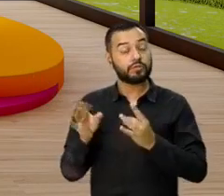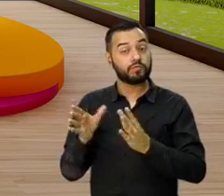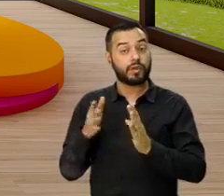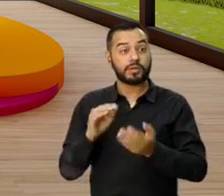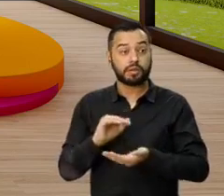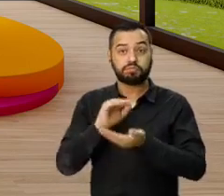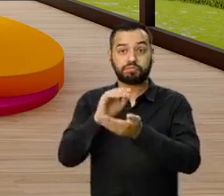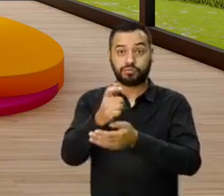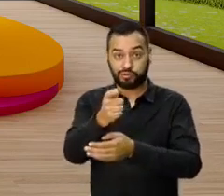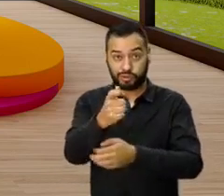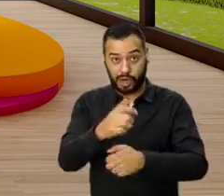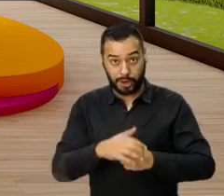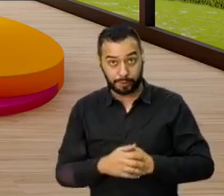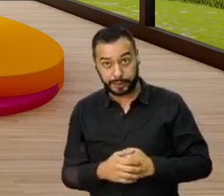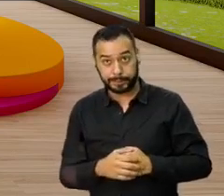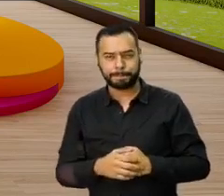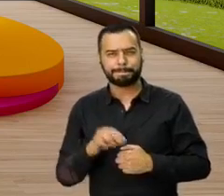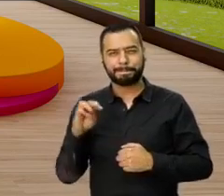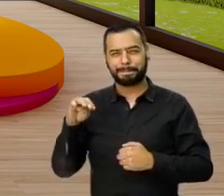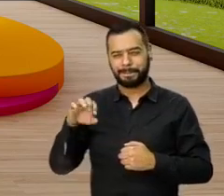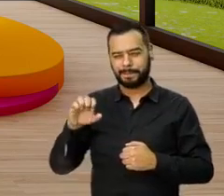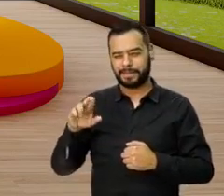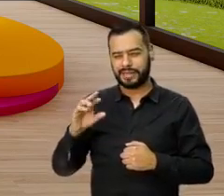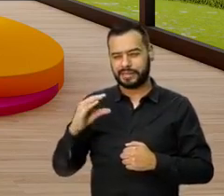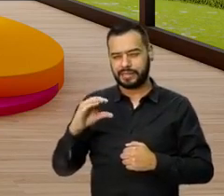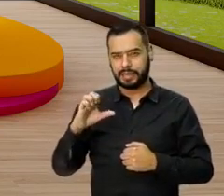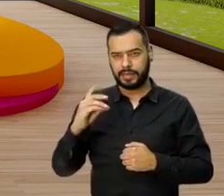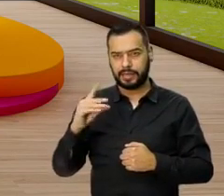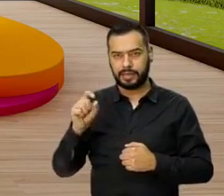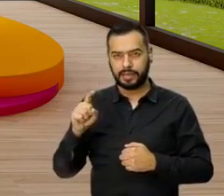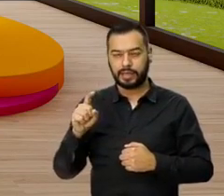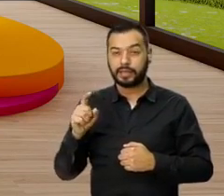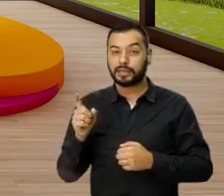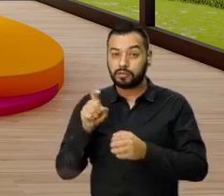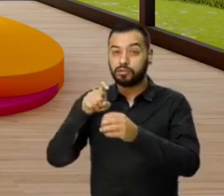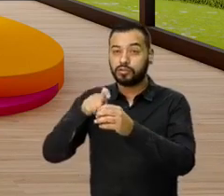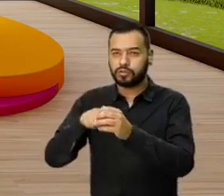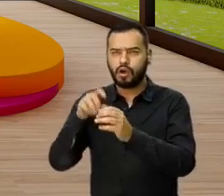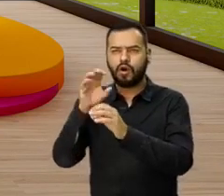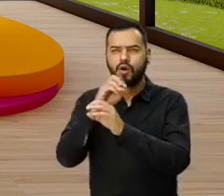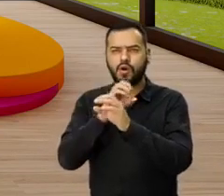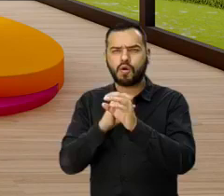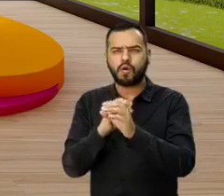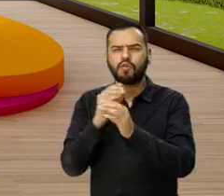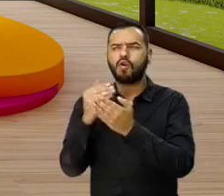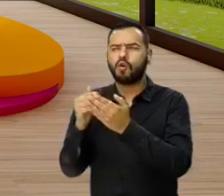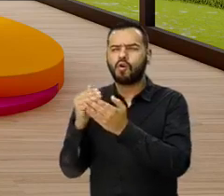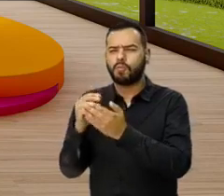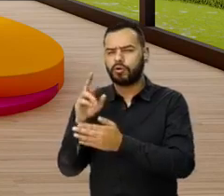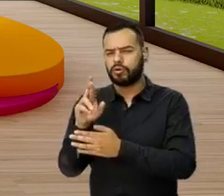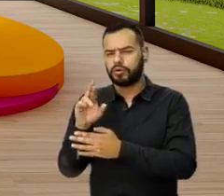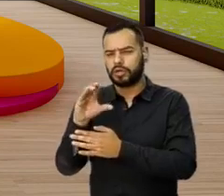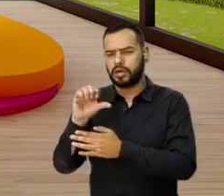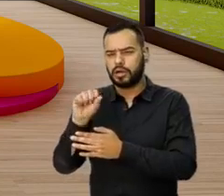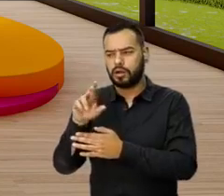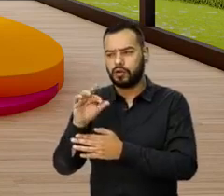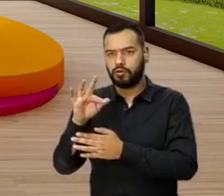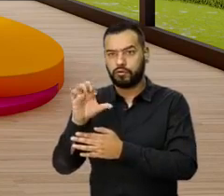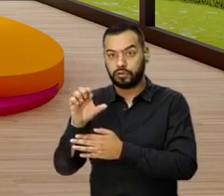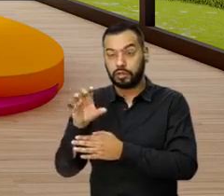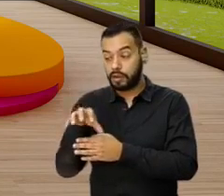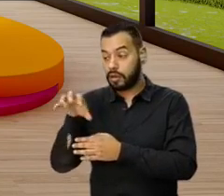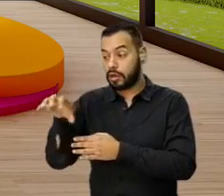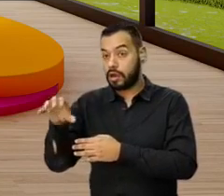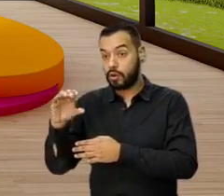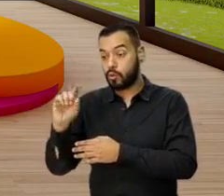entrega. Mercedes nos pregunta, ¿cuál es el beneficio por ser afiliado a Compensar si compro en Ricarte? Por ser la etapa adecuada,